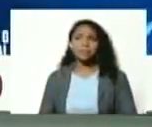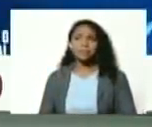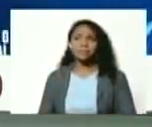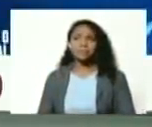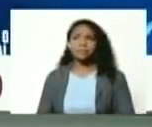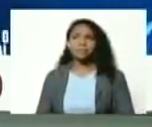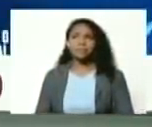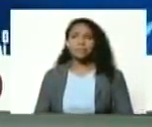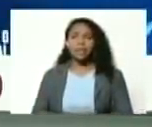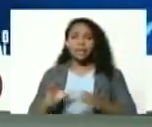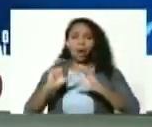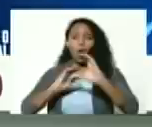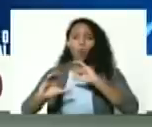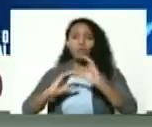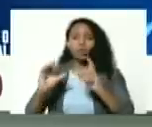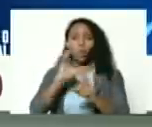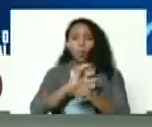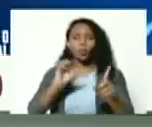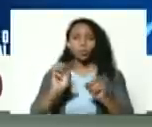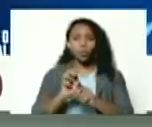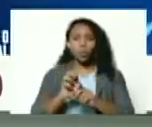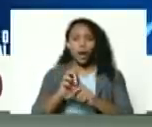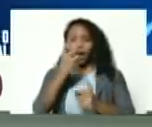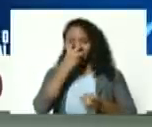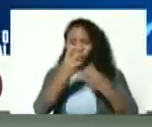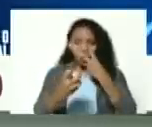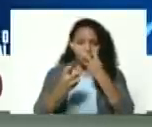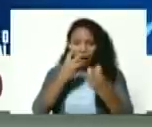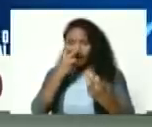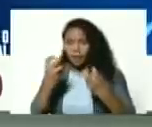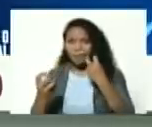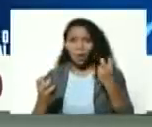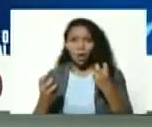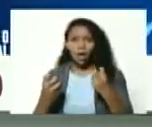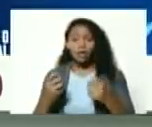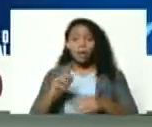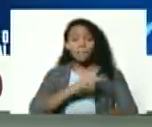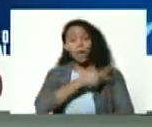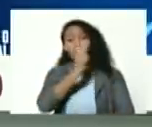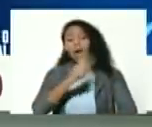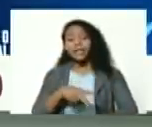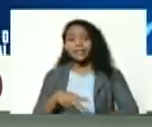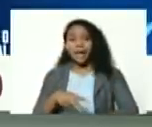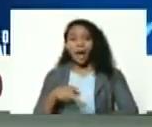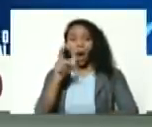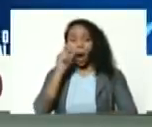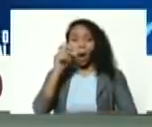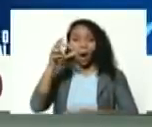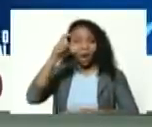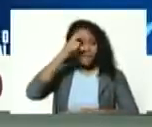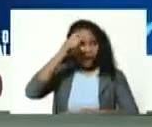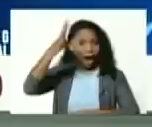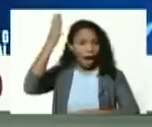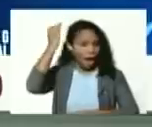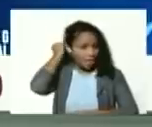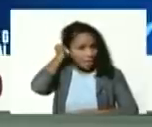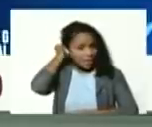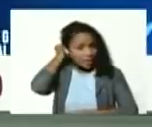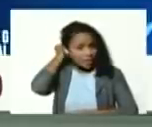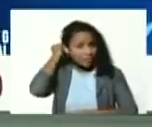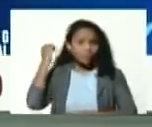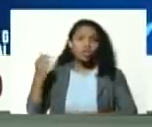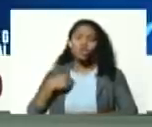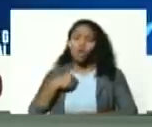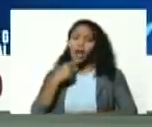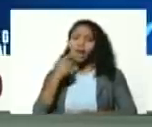de comunicación cultura y turismo y poeta Freddy Ñáñez Alfred Nazaret Ñáñez yo lo